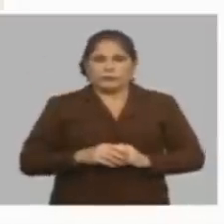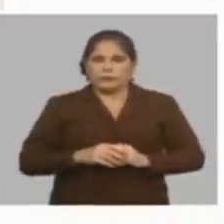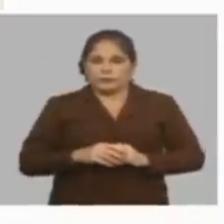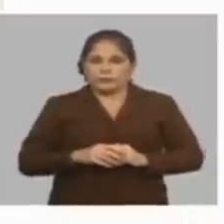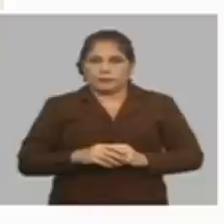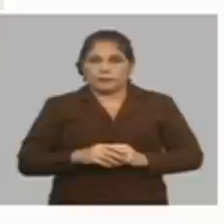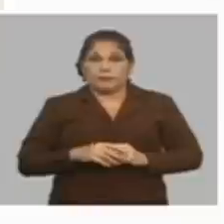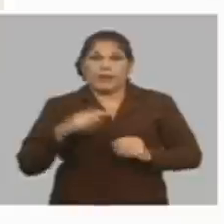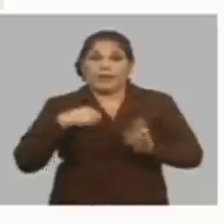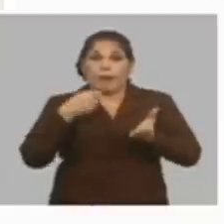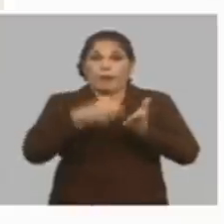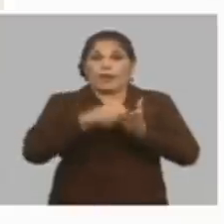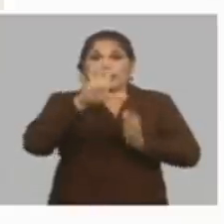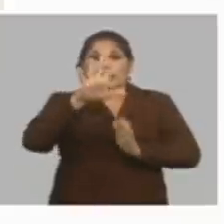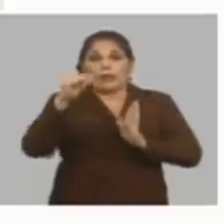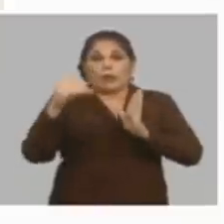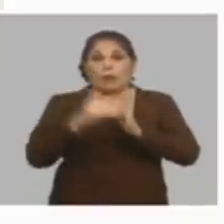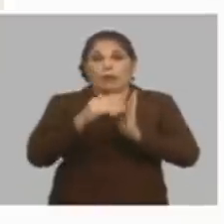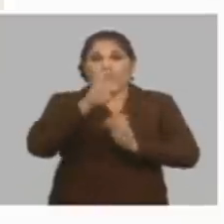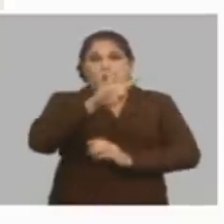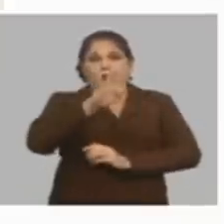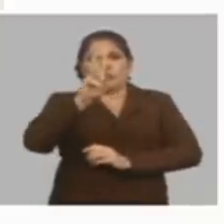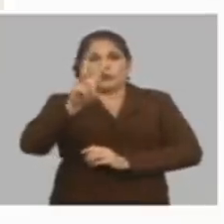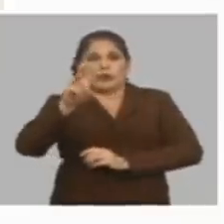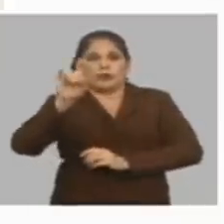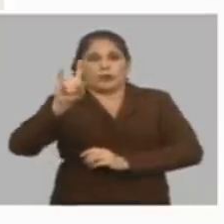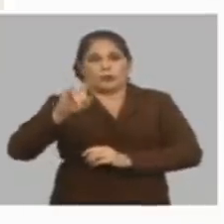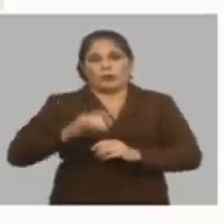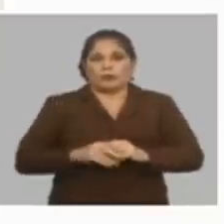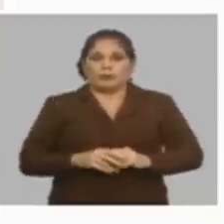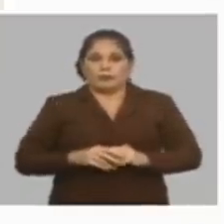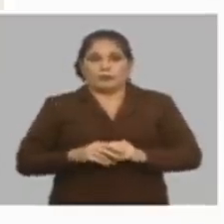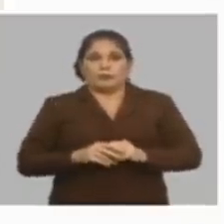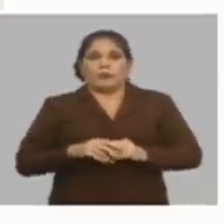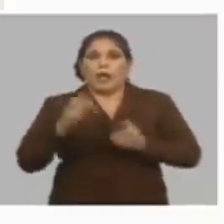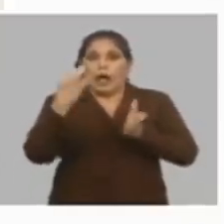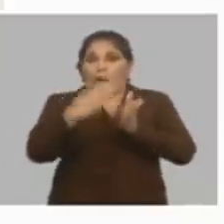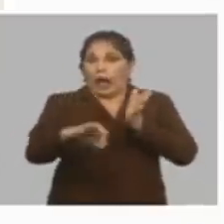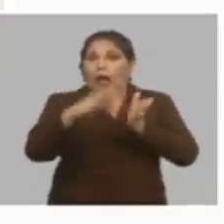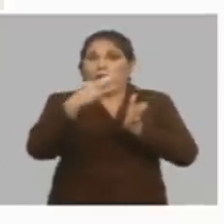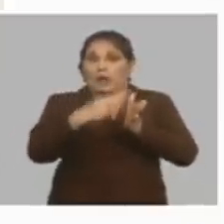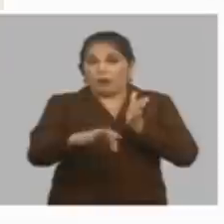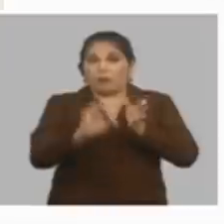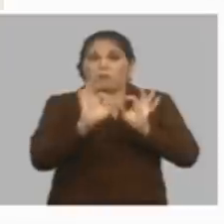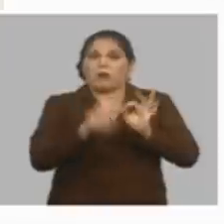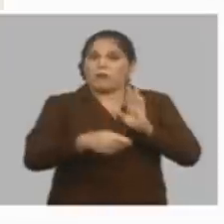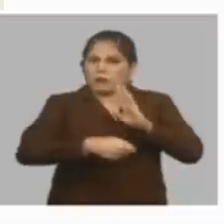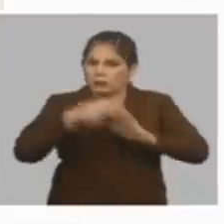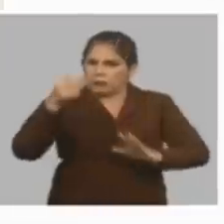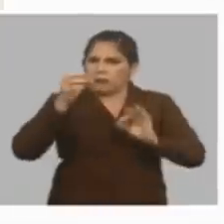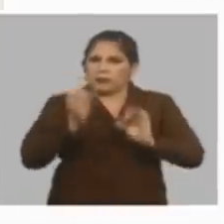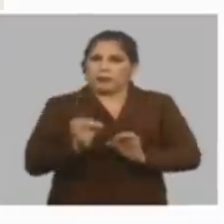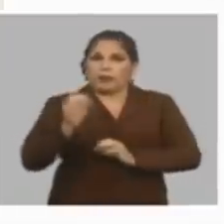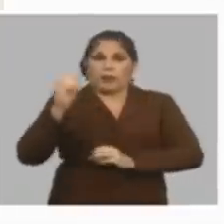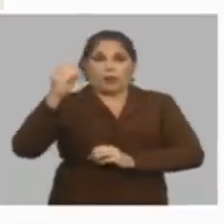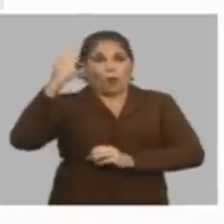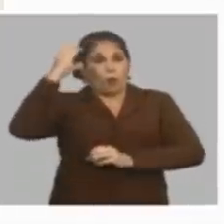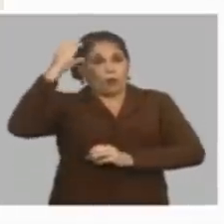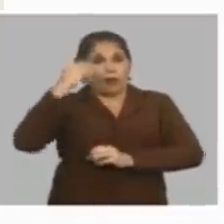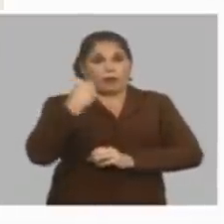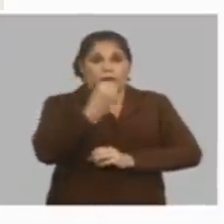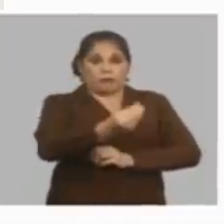y le vamos a pagar 5,439 el arroz cáscara se mantiene con subsidio